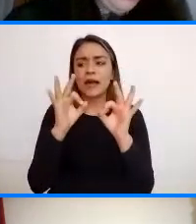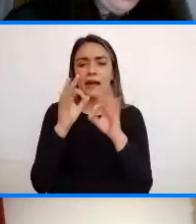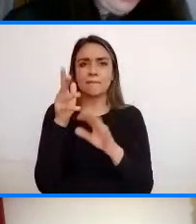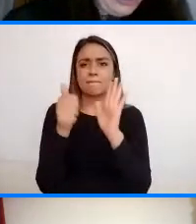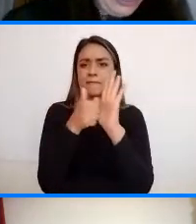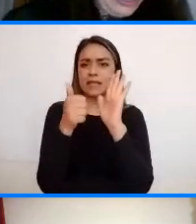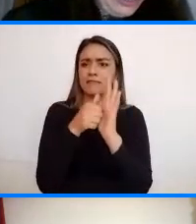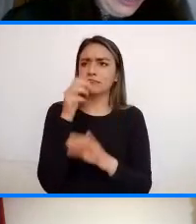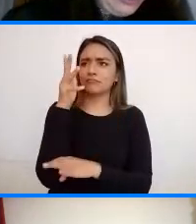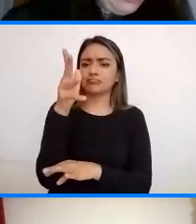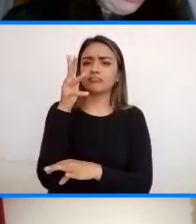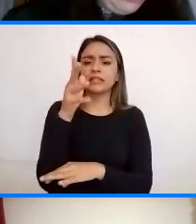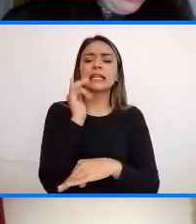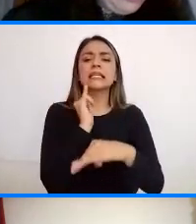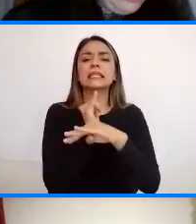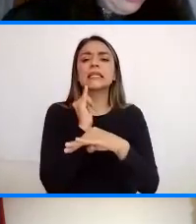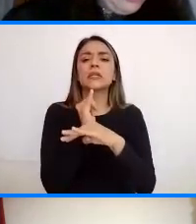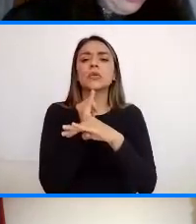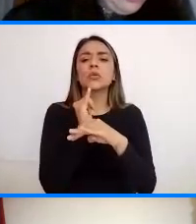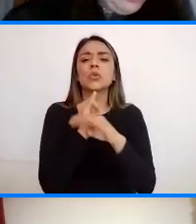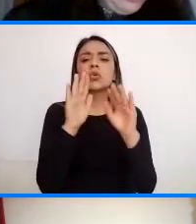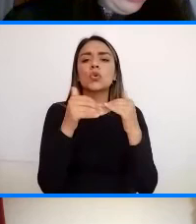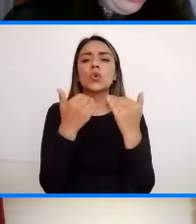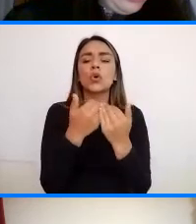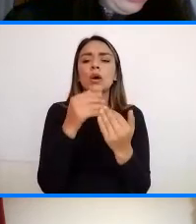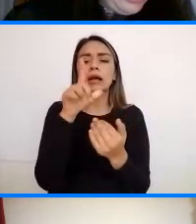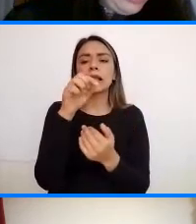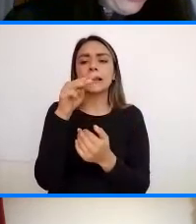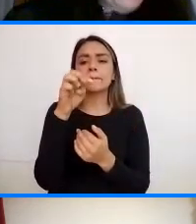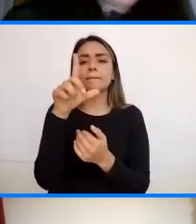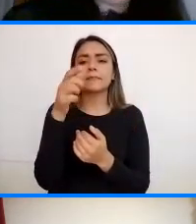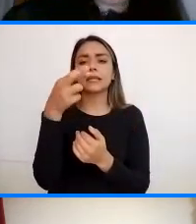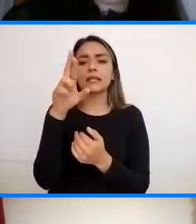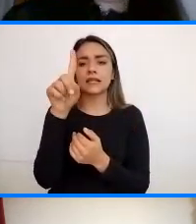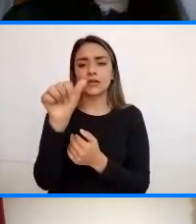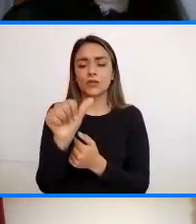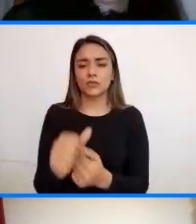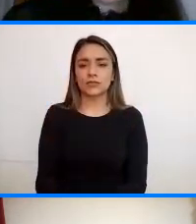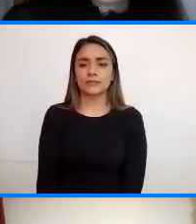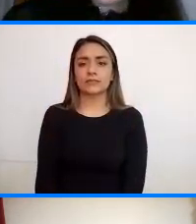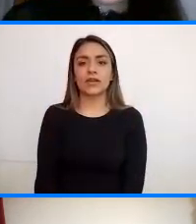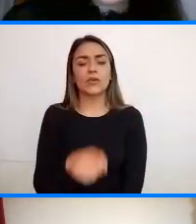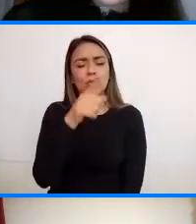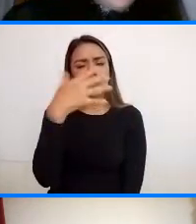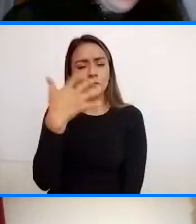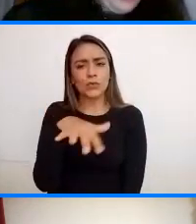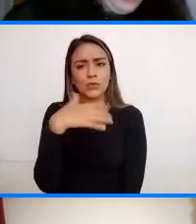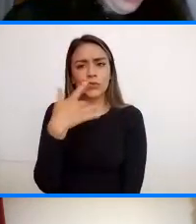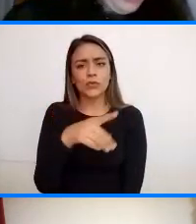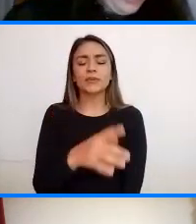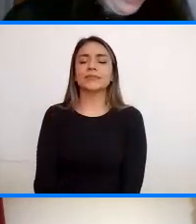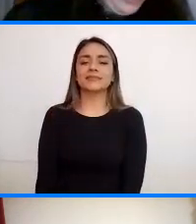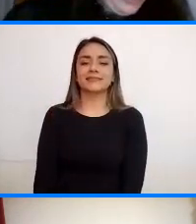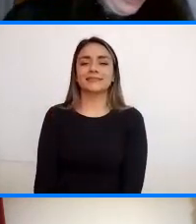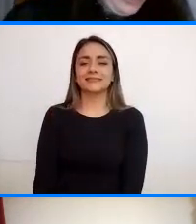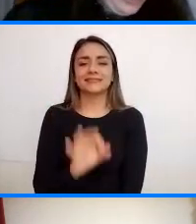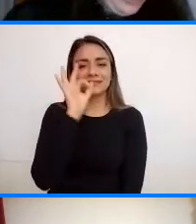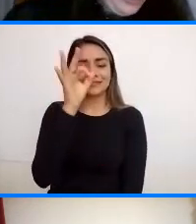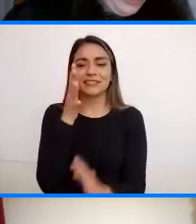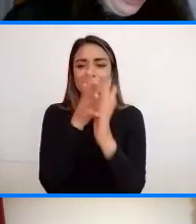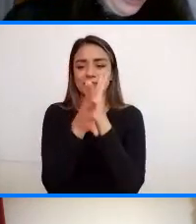Desde la institución educativa La Milagrosa No La Milagrosa Esperanza Excelente información